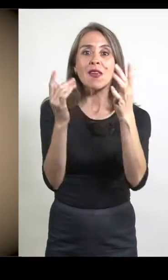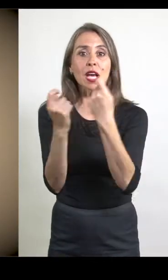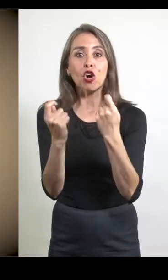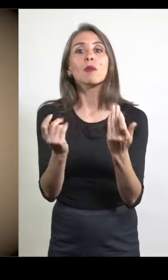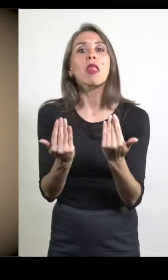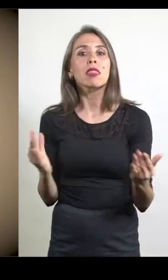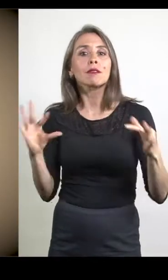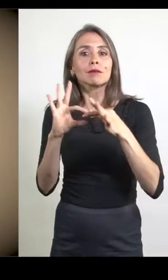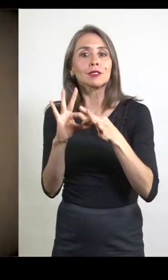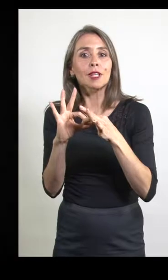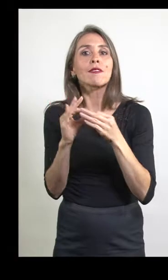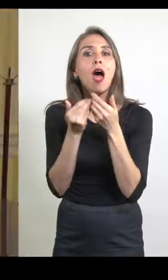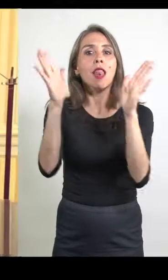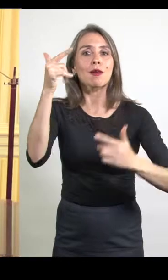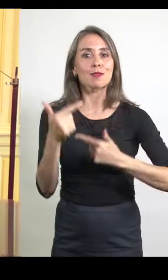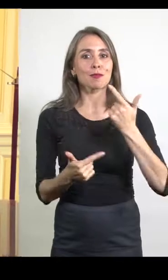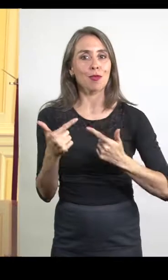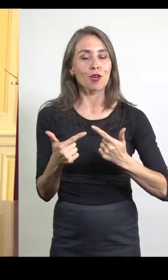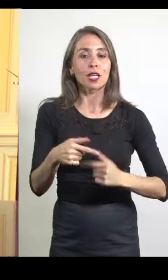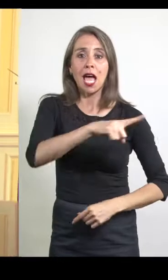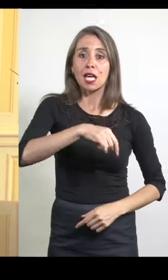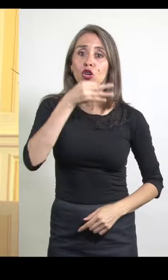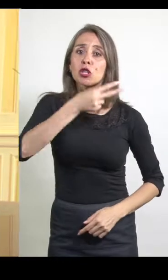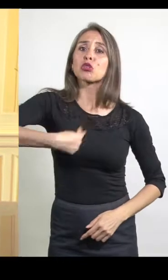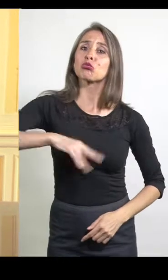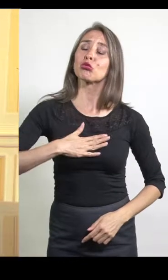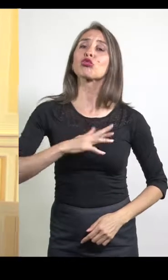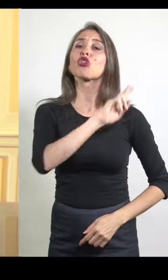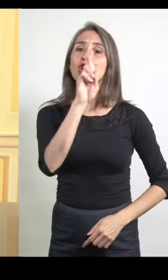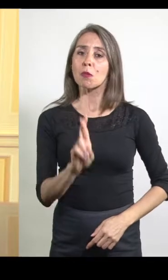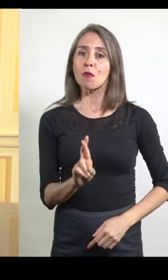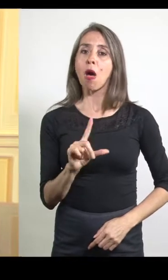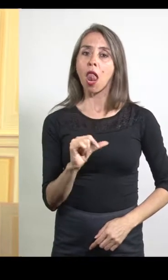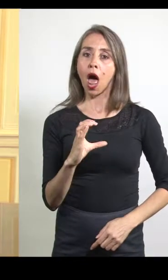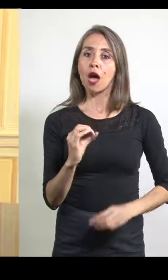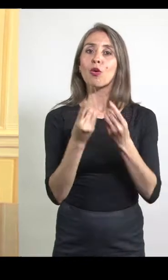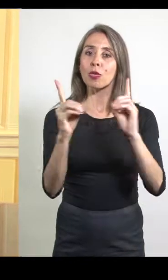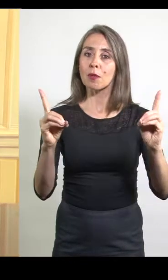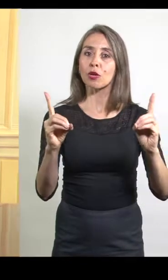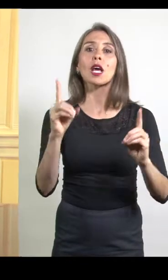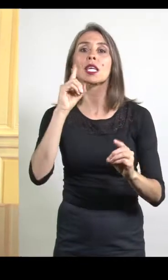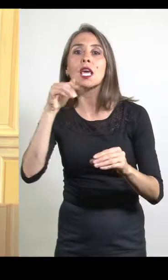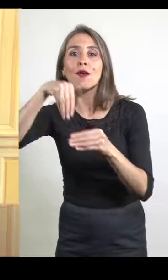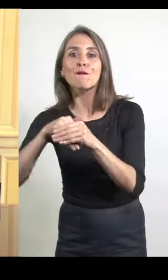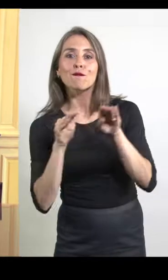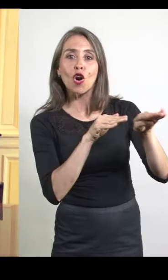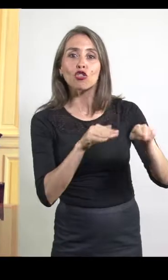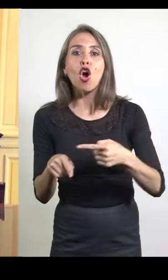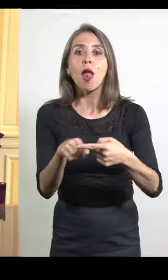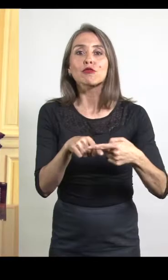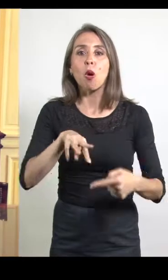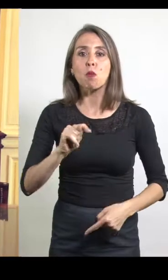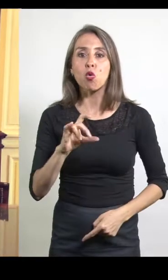de la emancipación política. Se declaraban republicanos, laicos y democráticos. Su base electoral estuvo en las sociedades